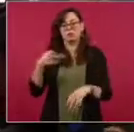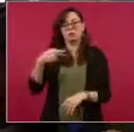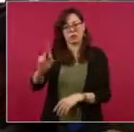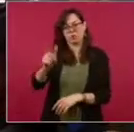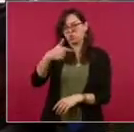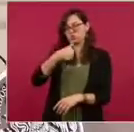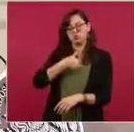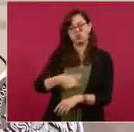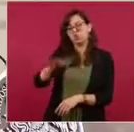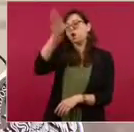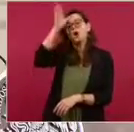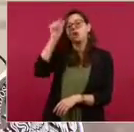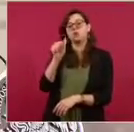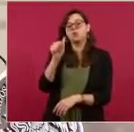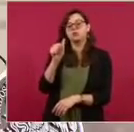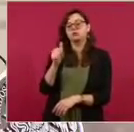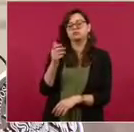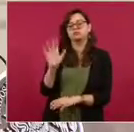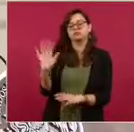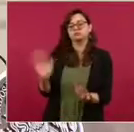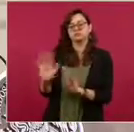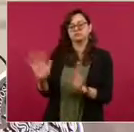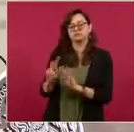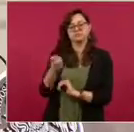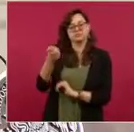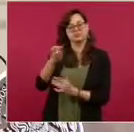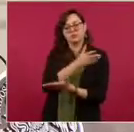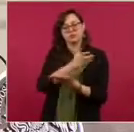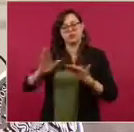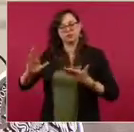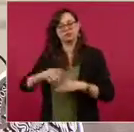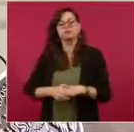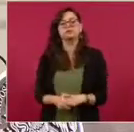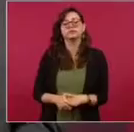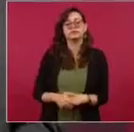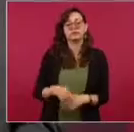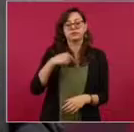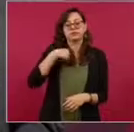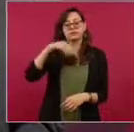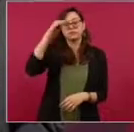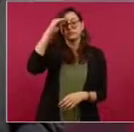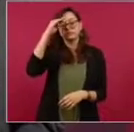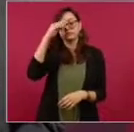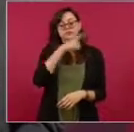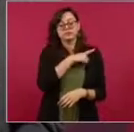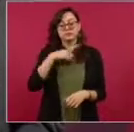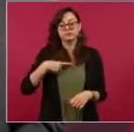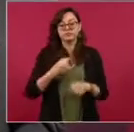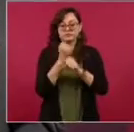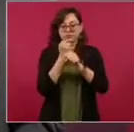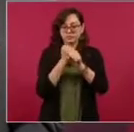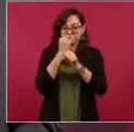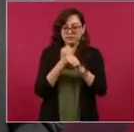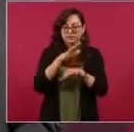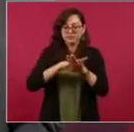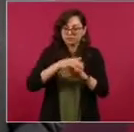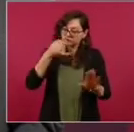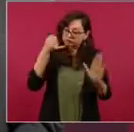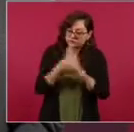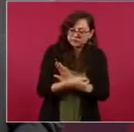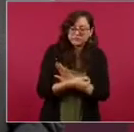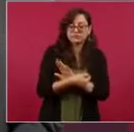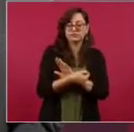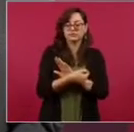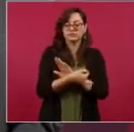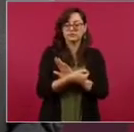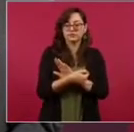es que se tiene que ir al fondo del asunto y de una vez dejar